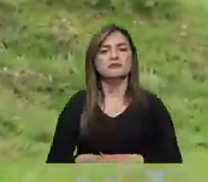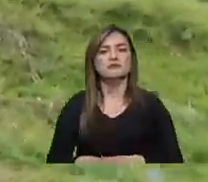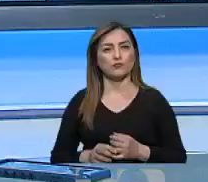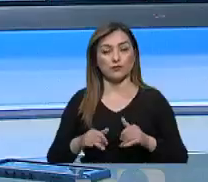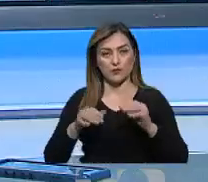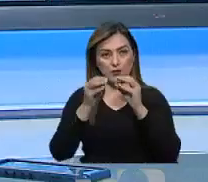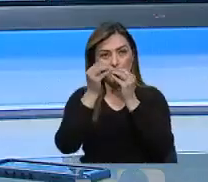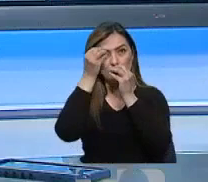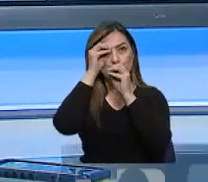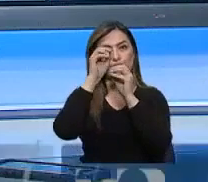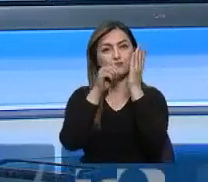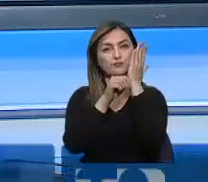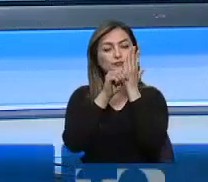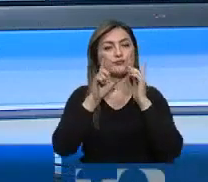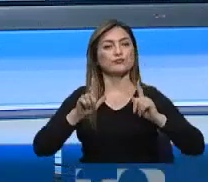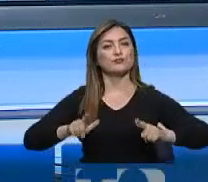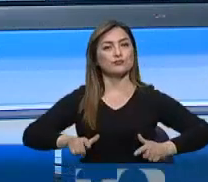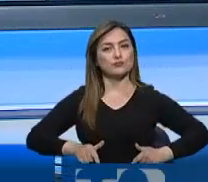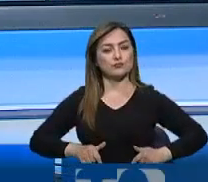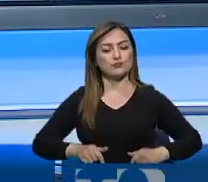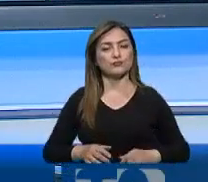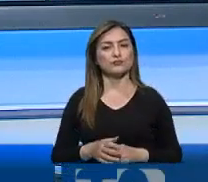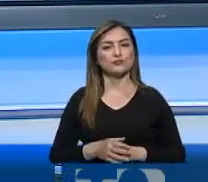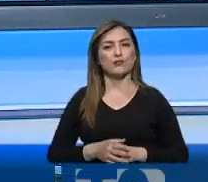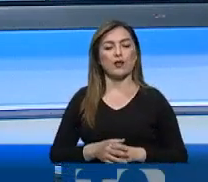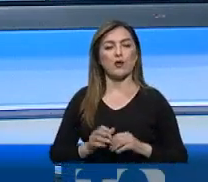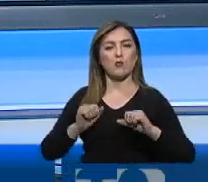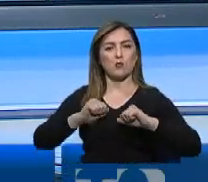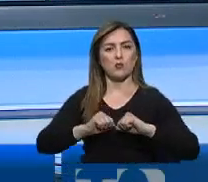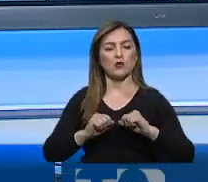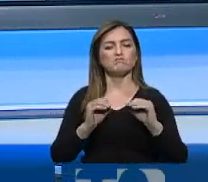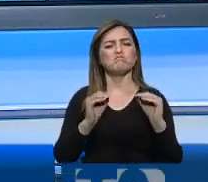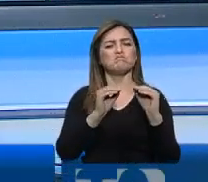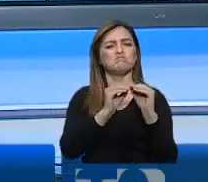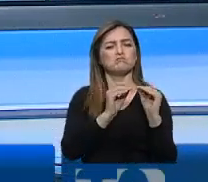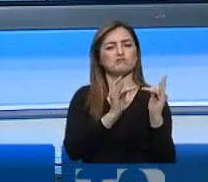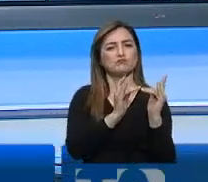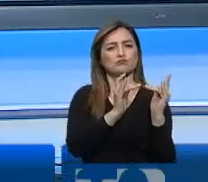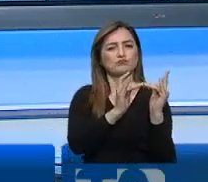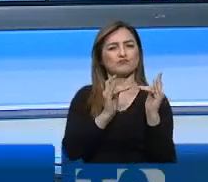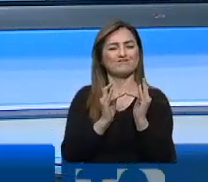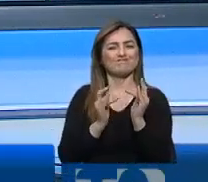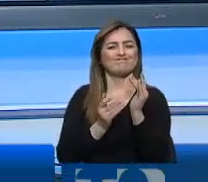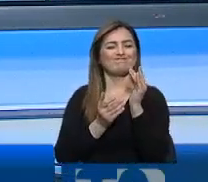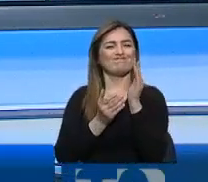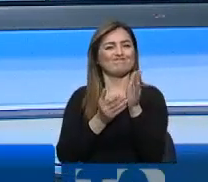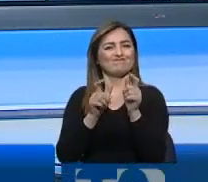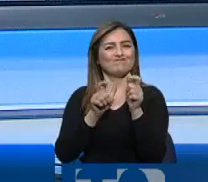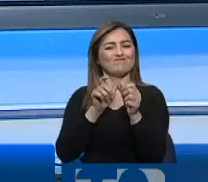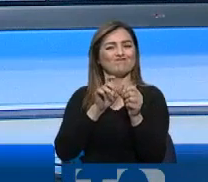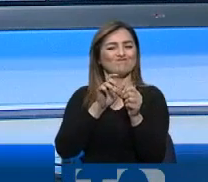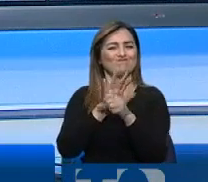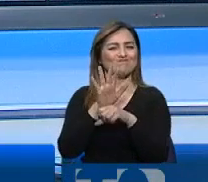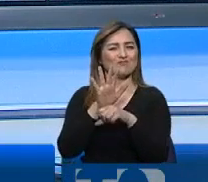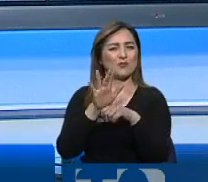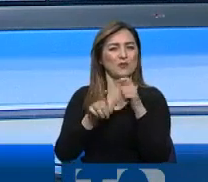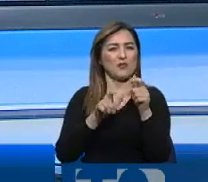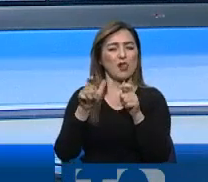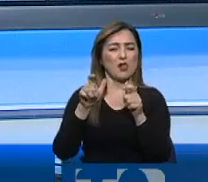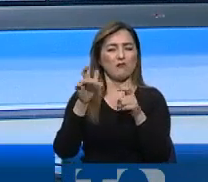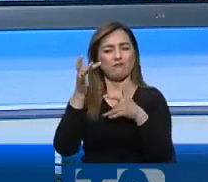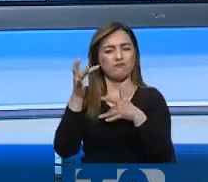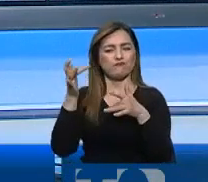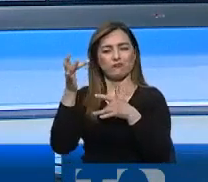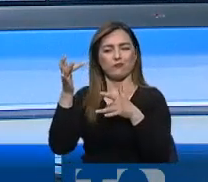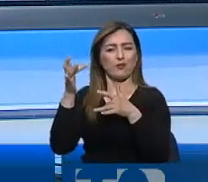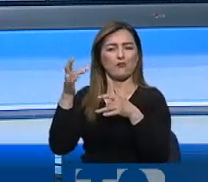24 horas. El Ministerio de Salud asegura que hay capacidad de expansión de camas en caso de que el número de personas contagiadas con COVID-19 que requiere